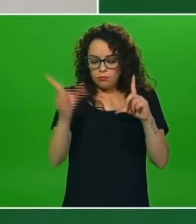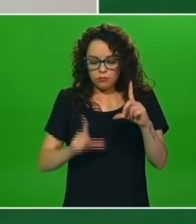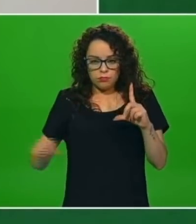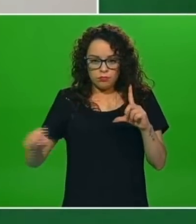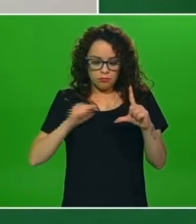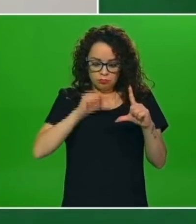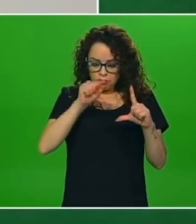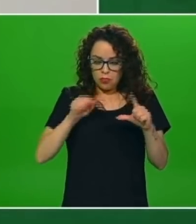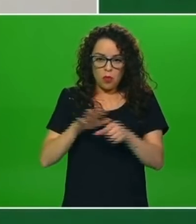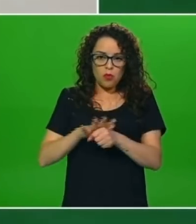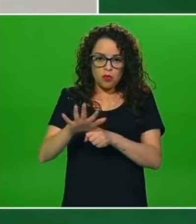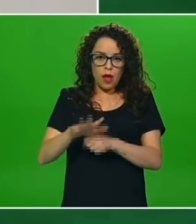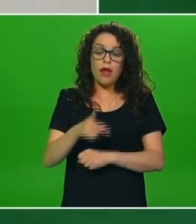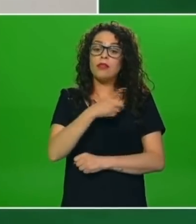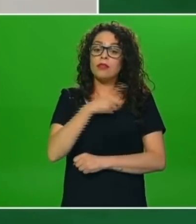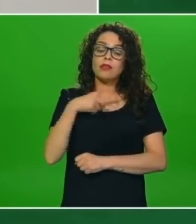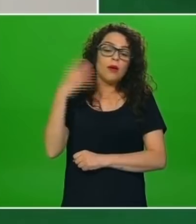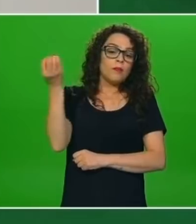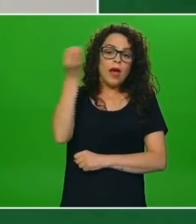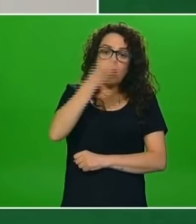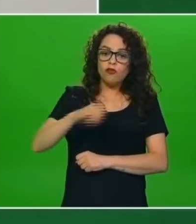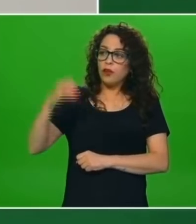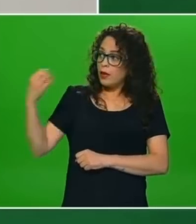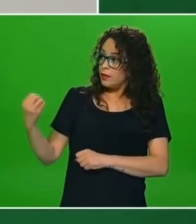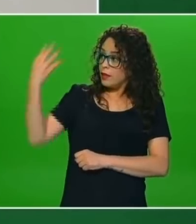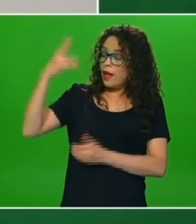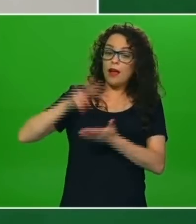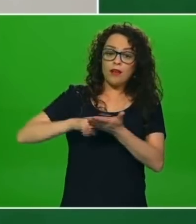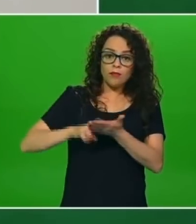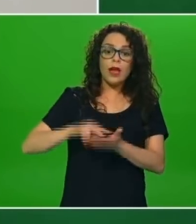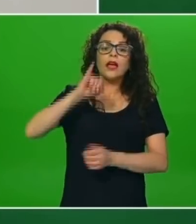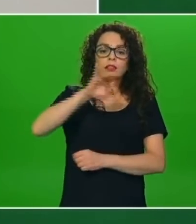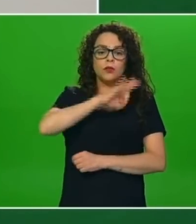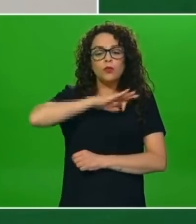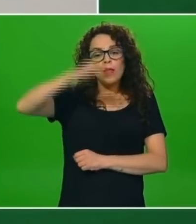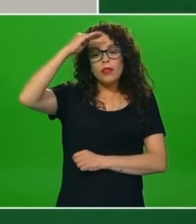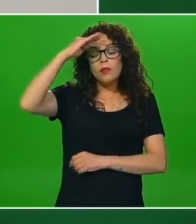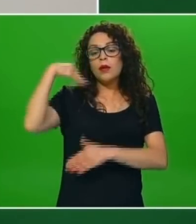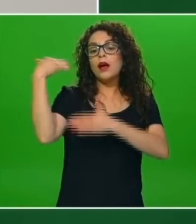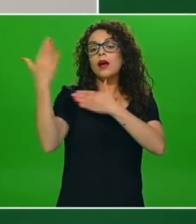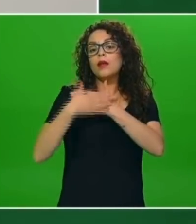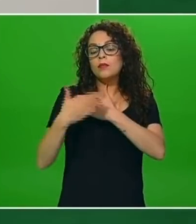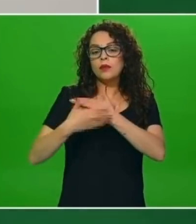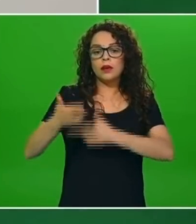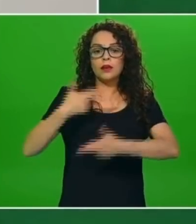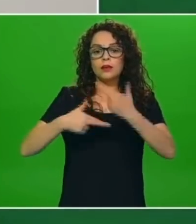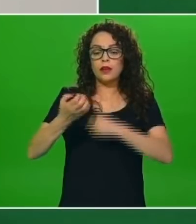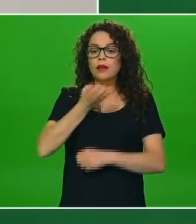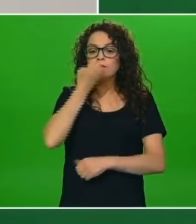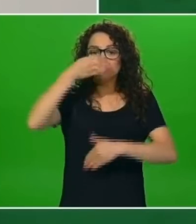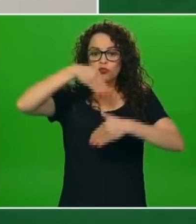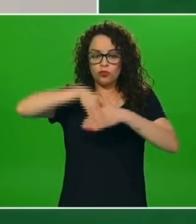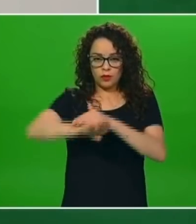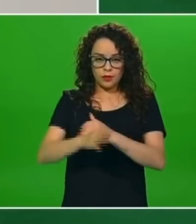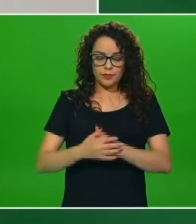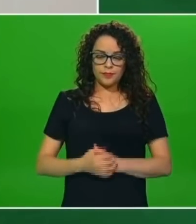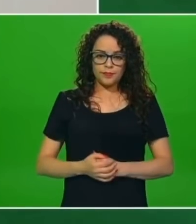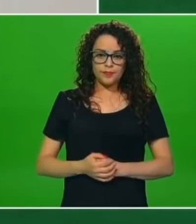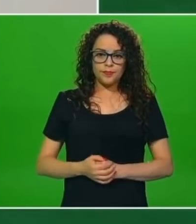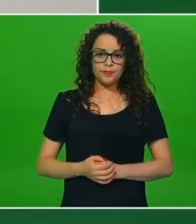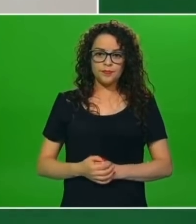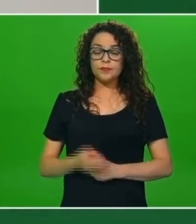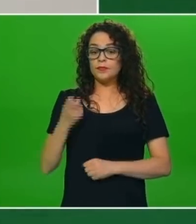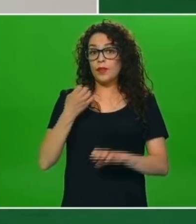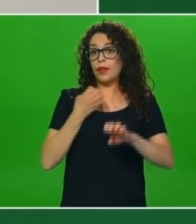presente para retomar las clases. Y en base también a este semáforo es que se ha estado obviamente priorizando las entidades federativas